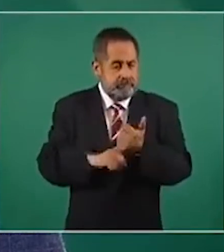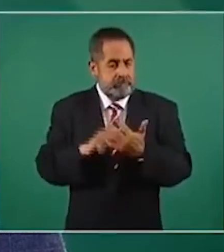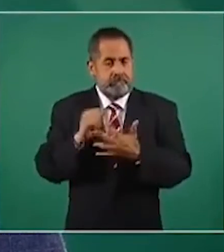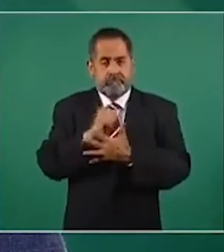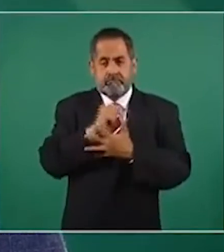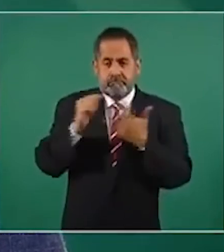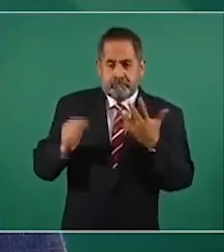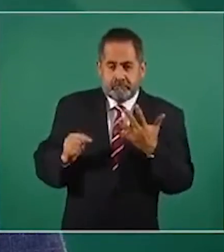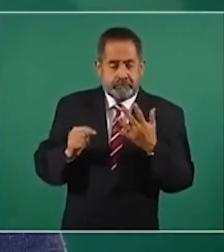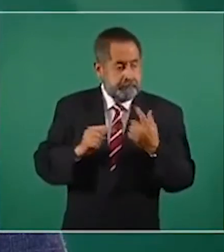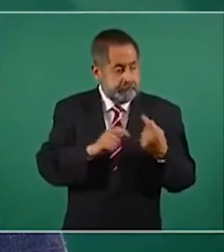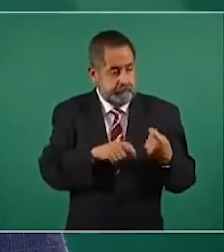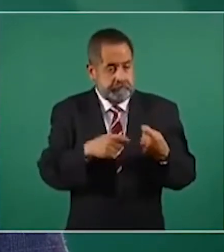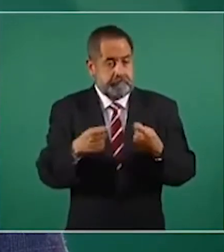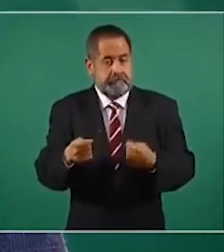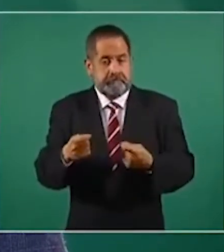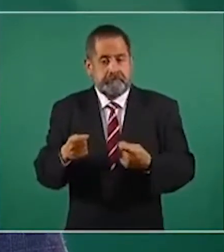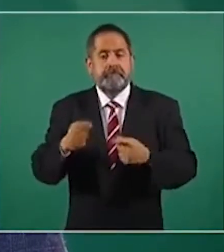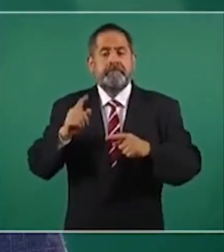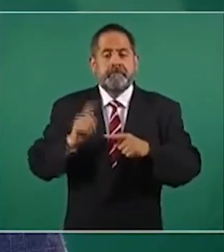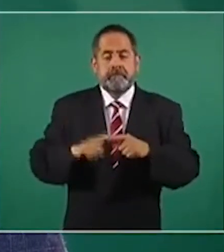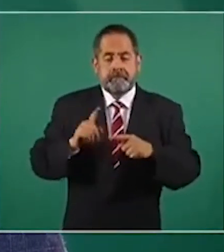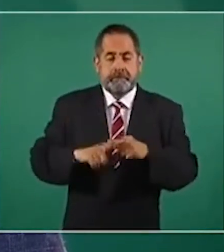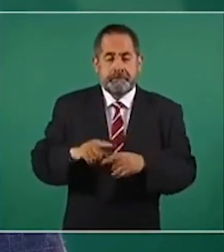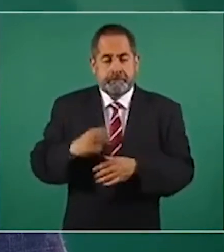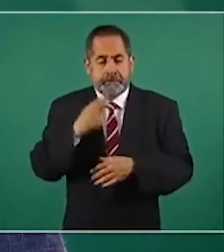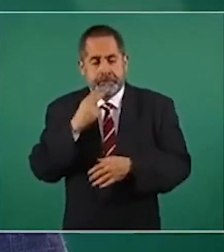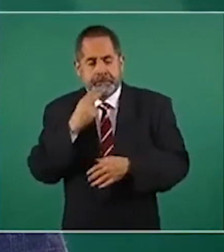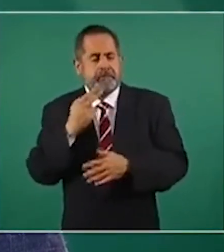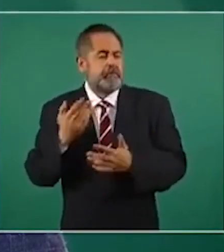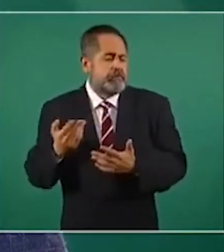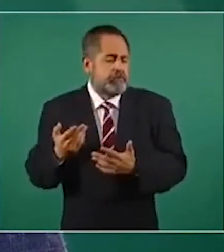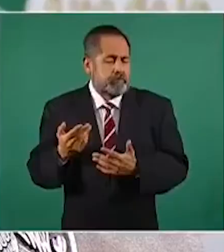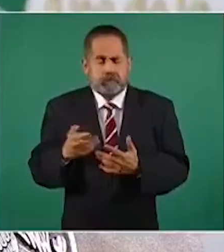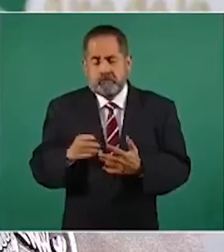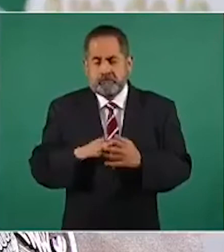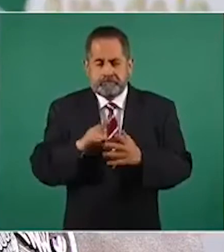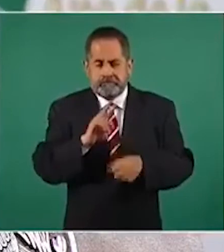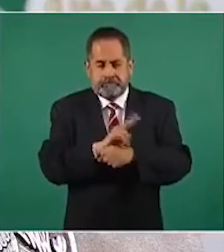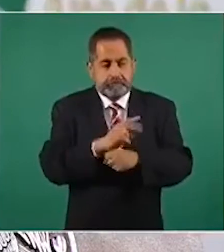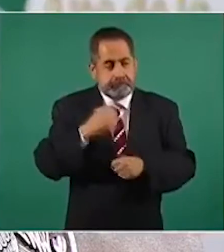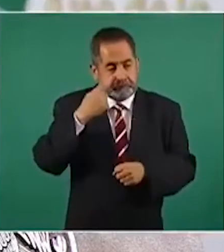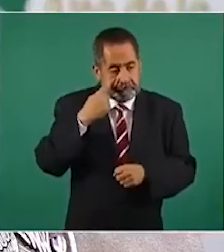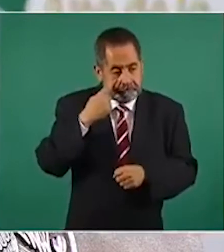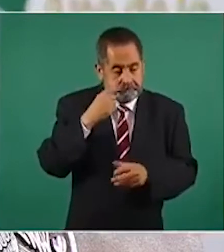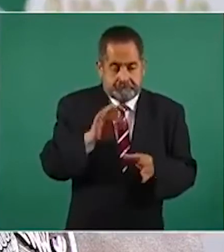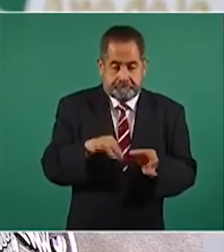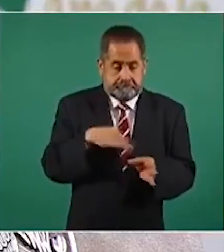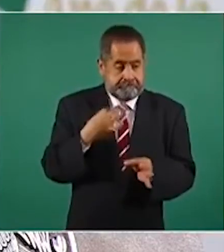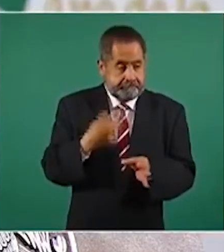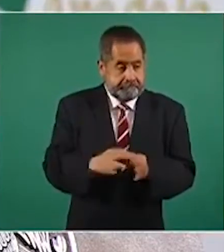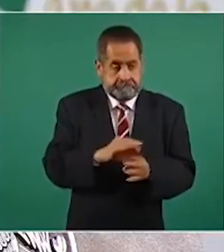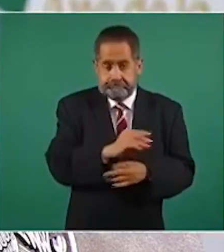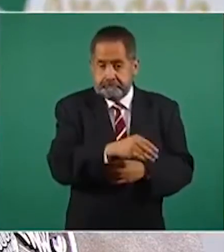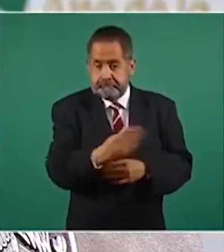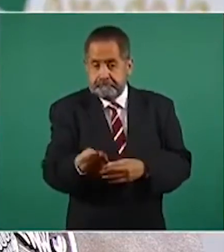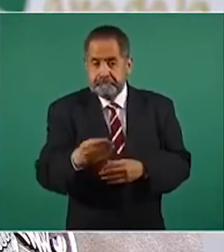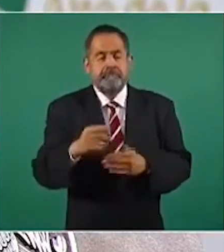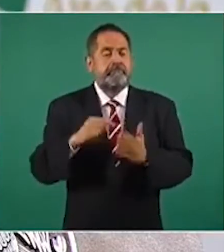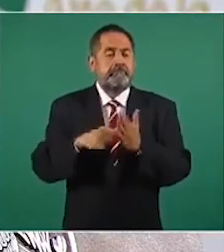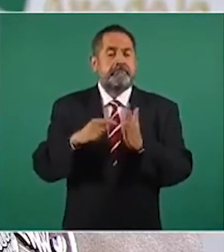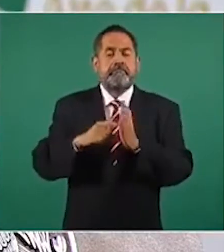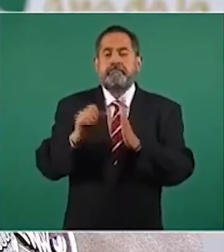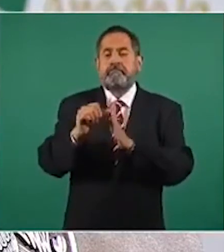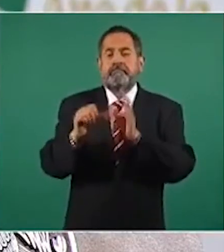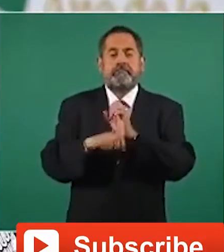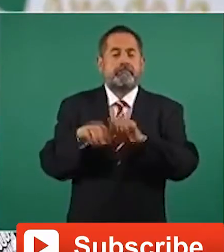y financieros, será útil si no se traduce en el cumplimiento cotidiano del artículo cuarto de